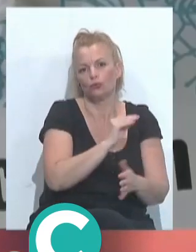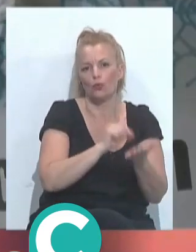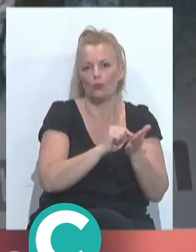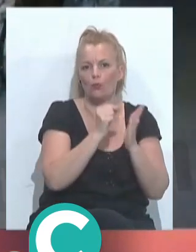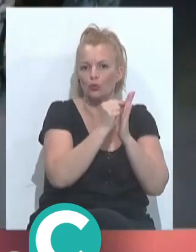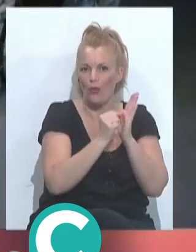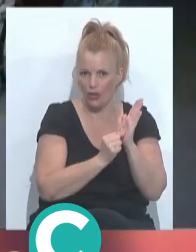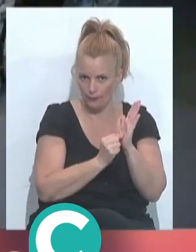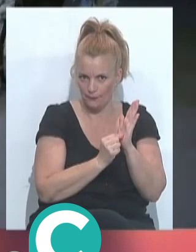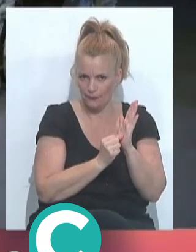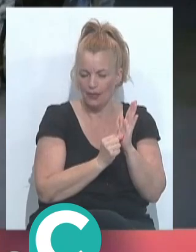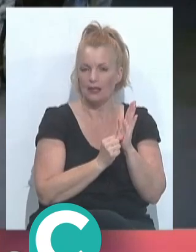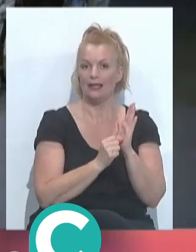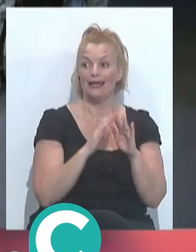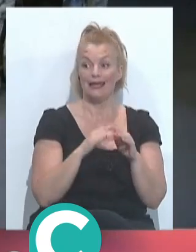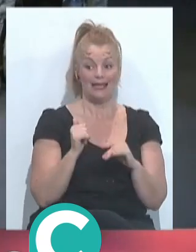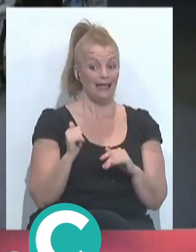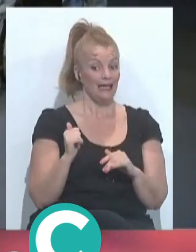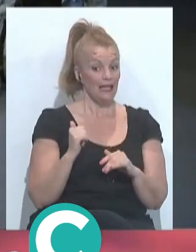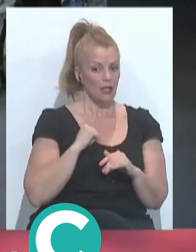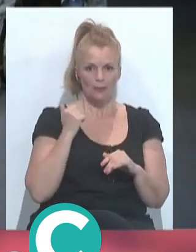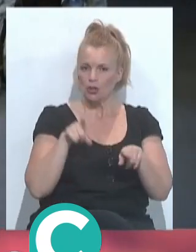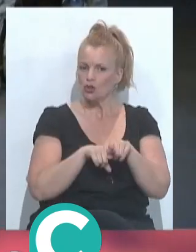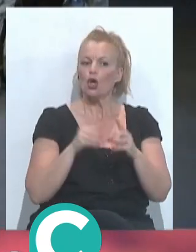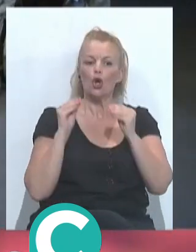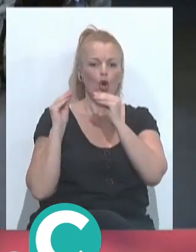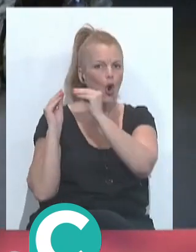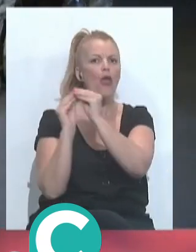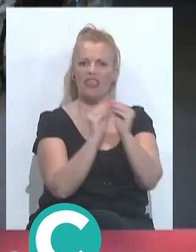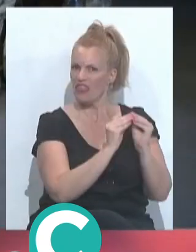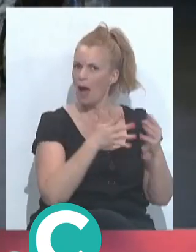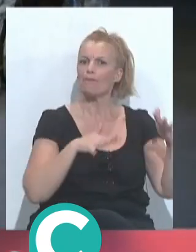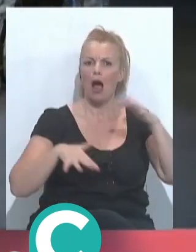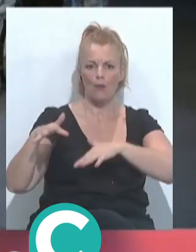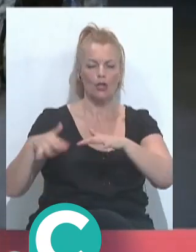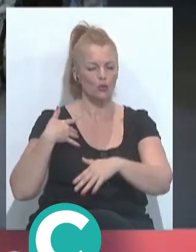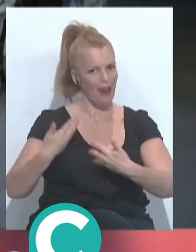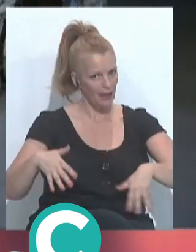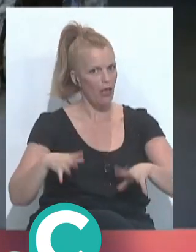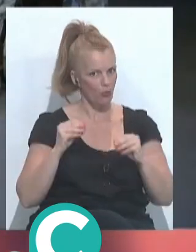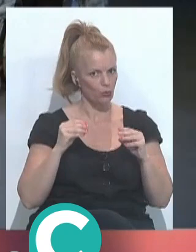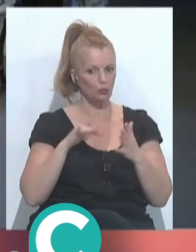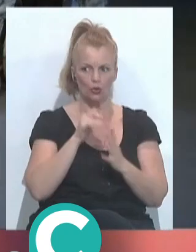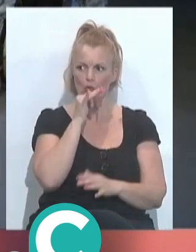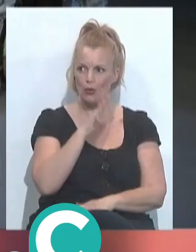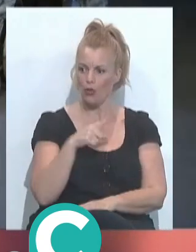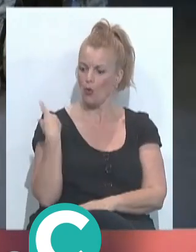su puntuación y casualmente, o sea, siempre coincidía bastante. O yo, por ejemplo, siempre me he alegrado mucho porque digo, este jurado estamos todos más o menos en